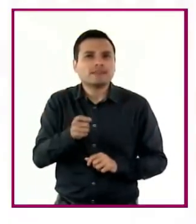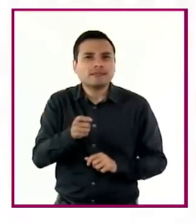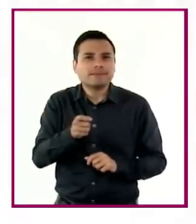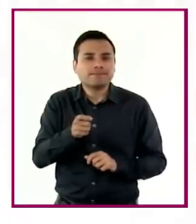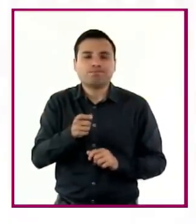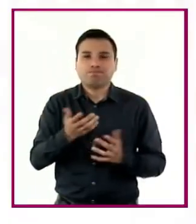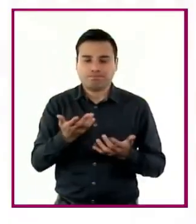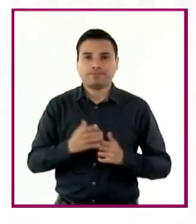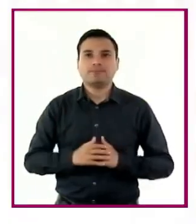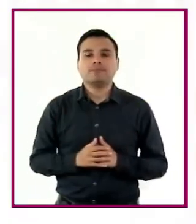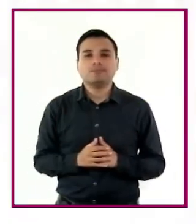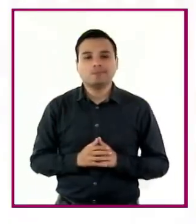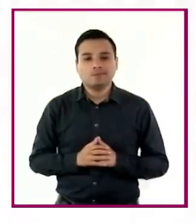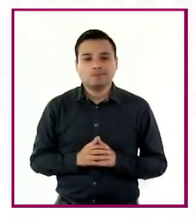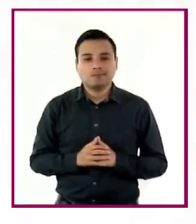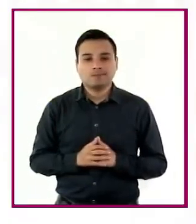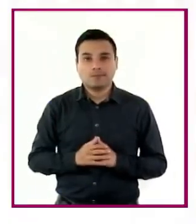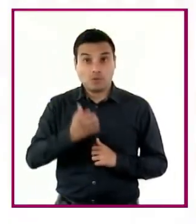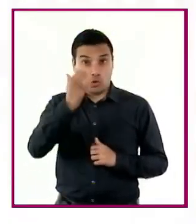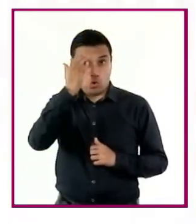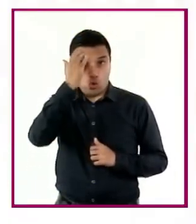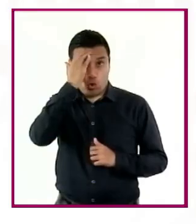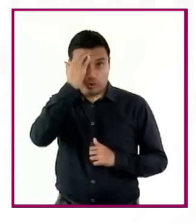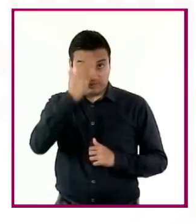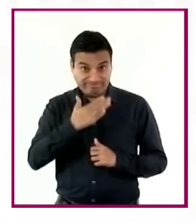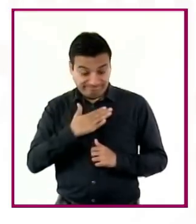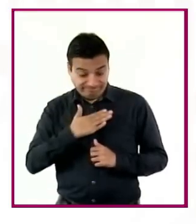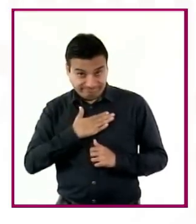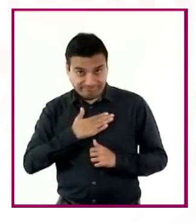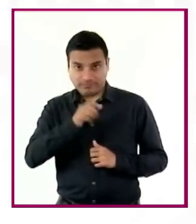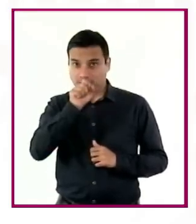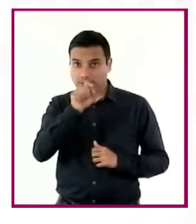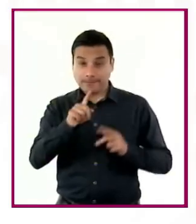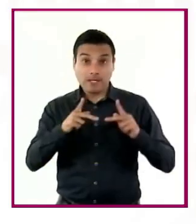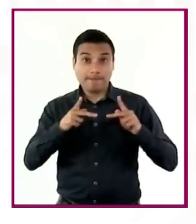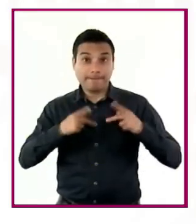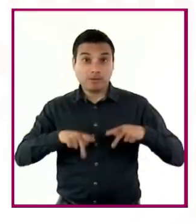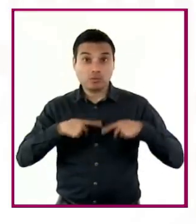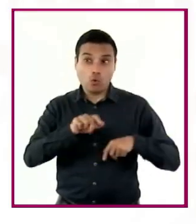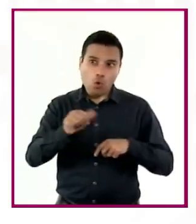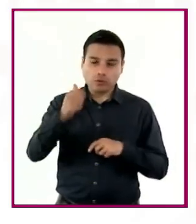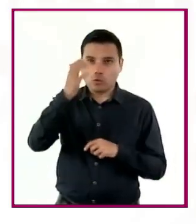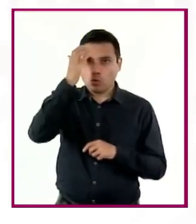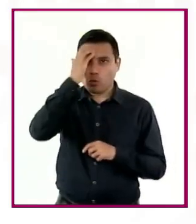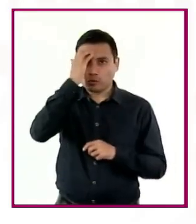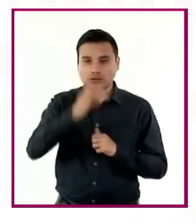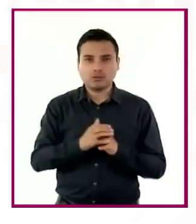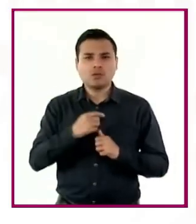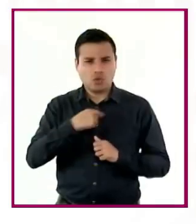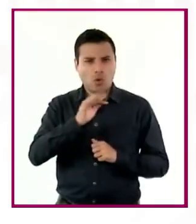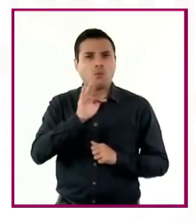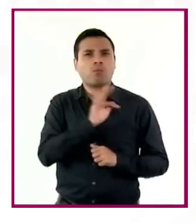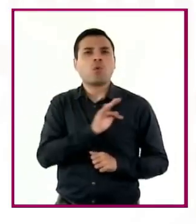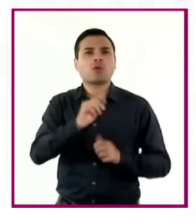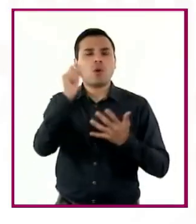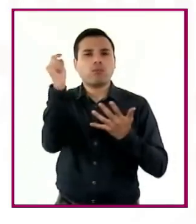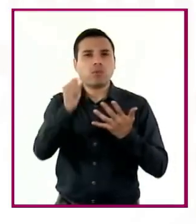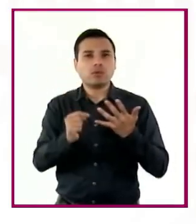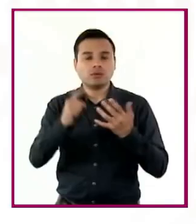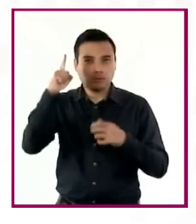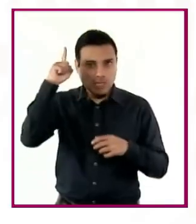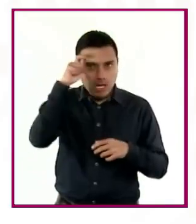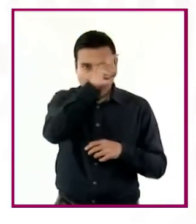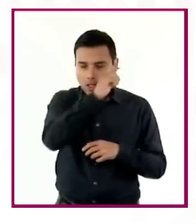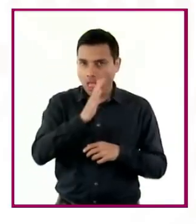el conocimiento de sí y de los demás, es decir, lo que pueden hacer, lo que se les dificulta y lo que